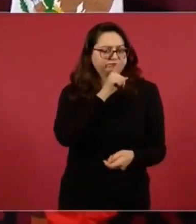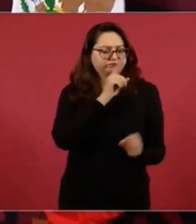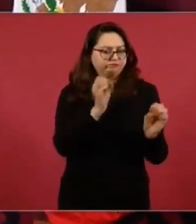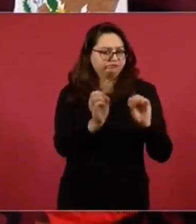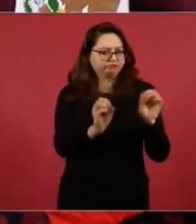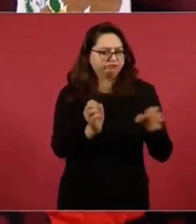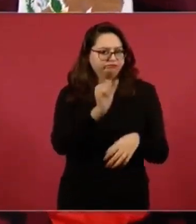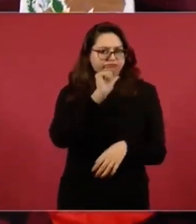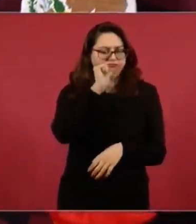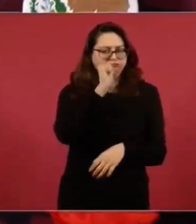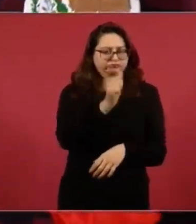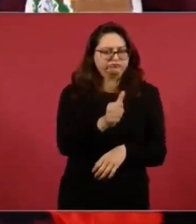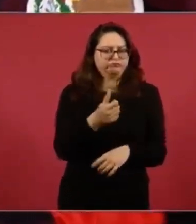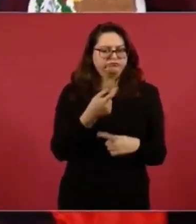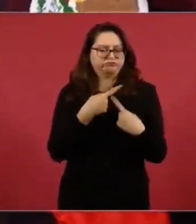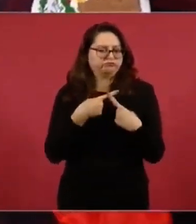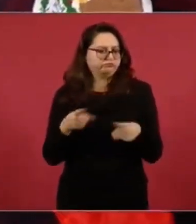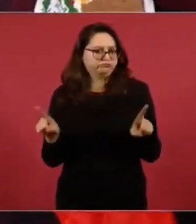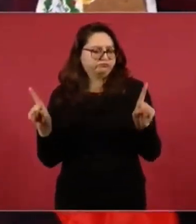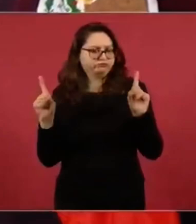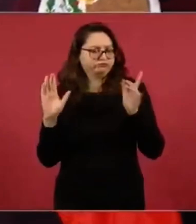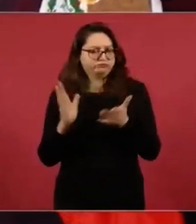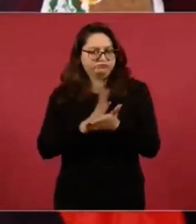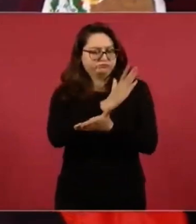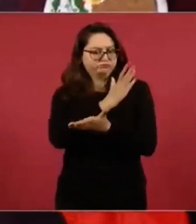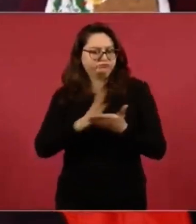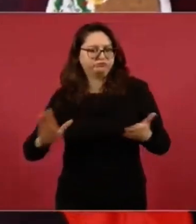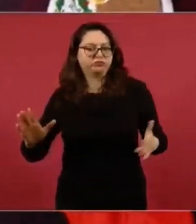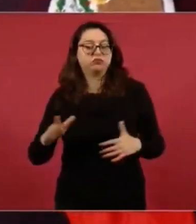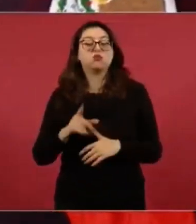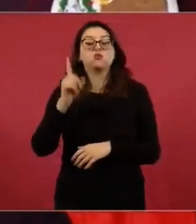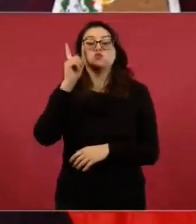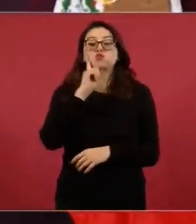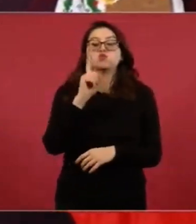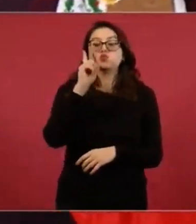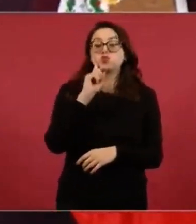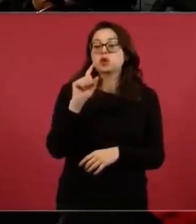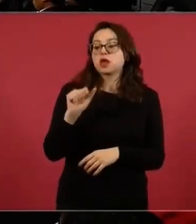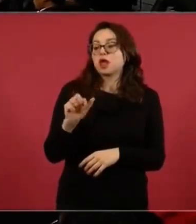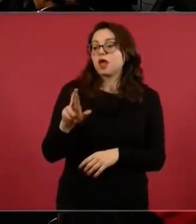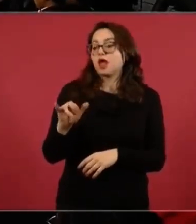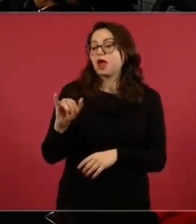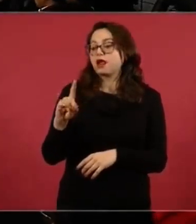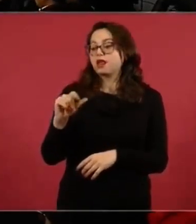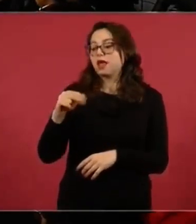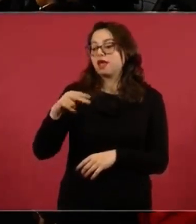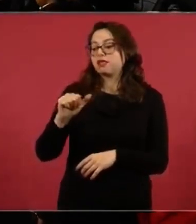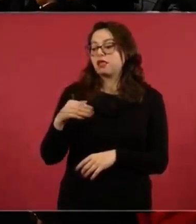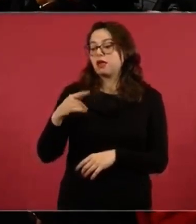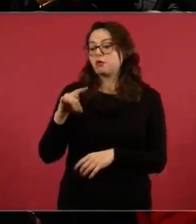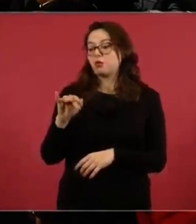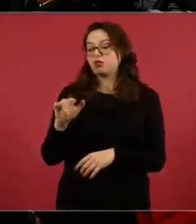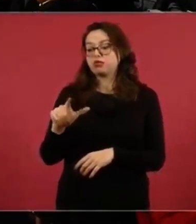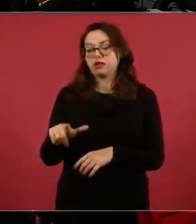Ariadna Montiel, la secretaria de Bienestar, que ellas están